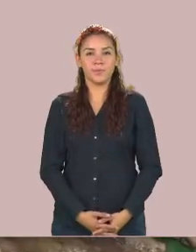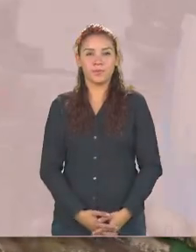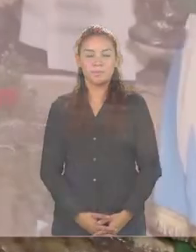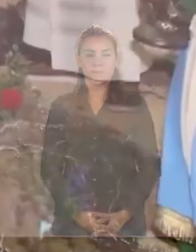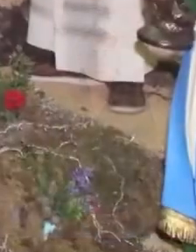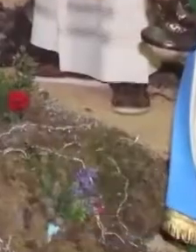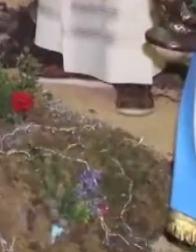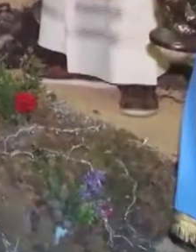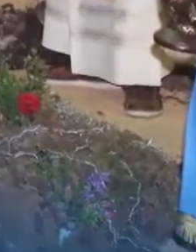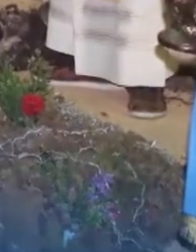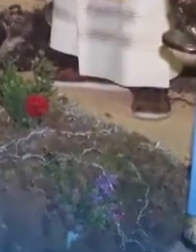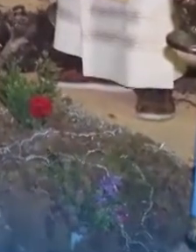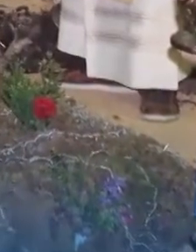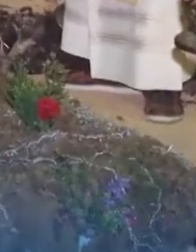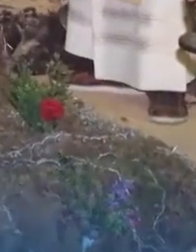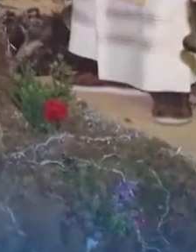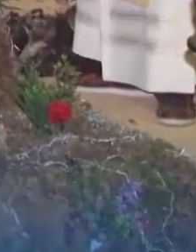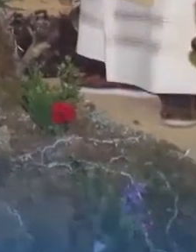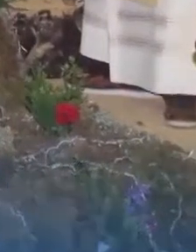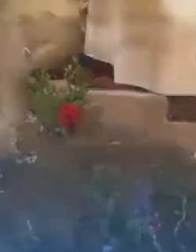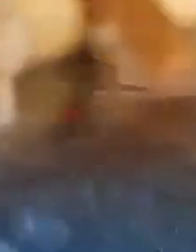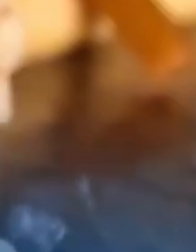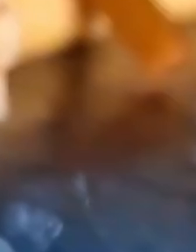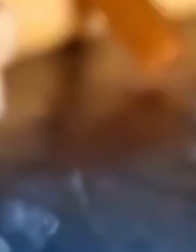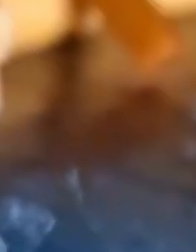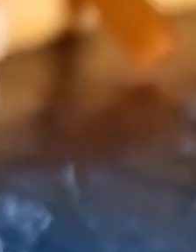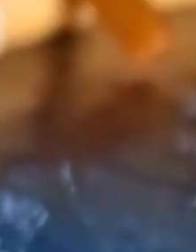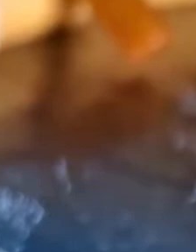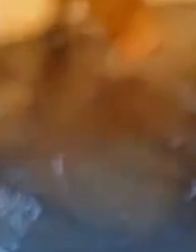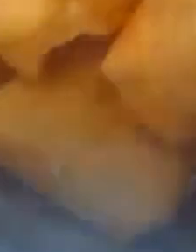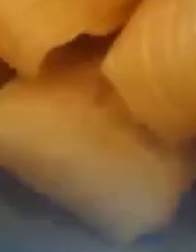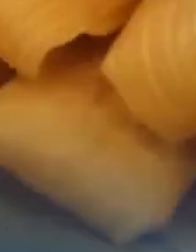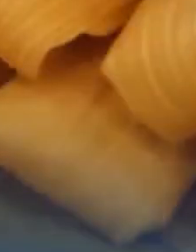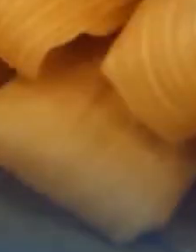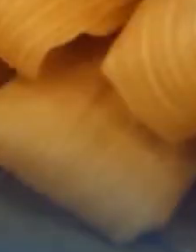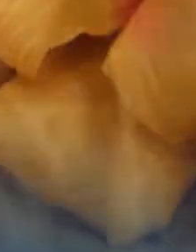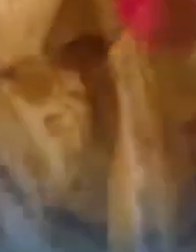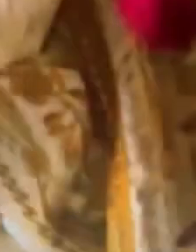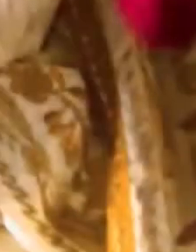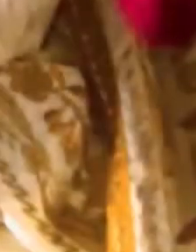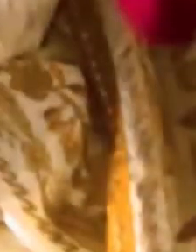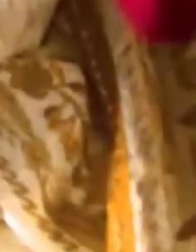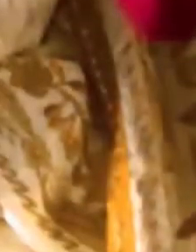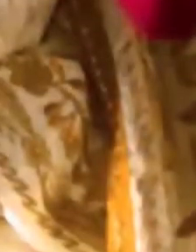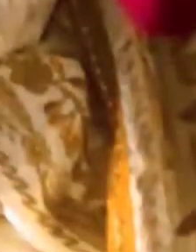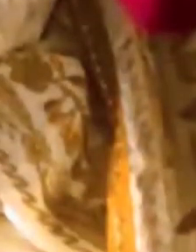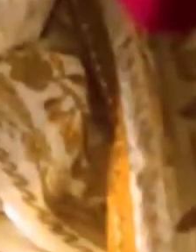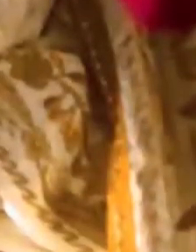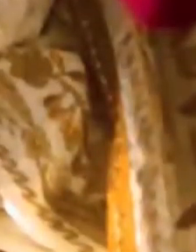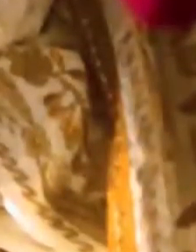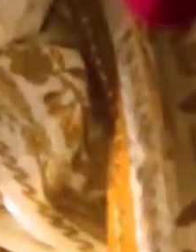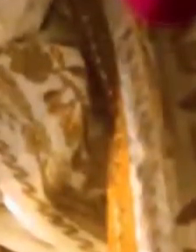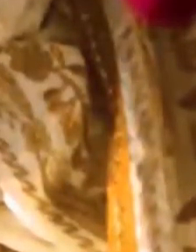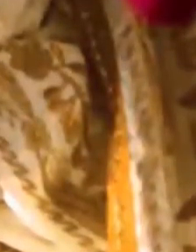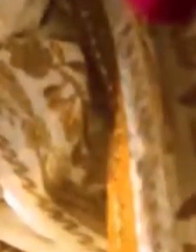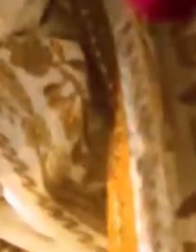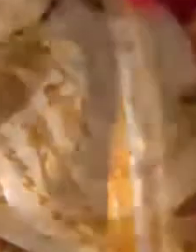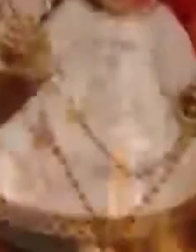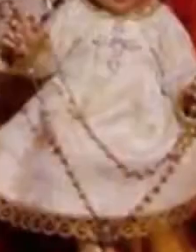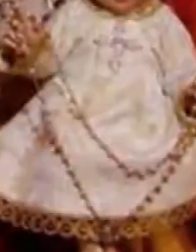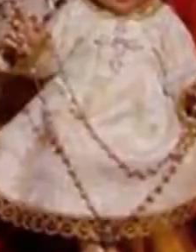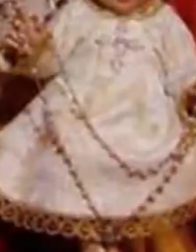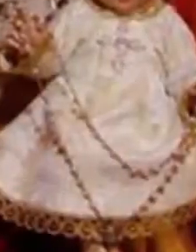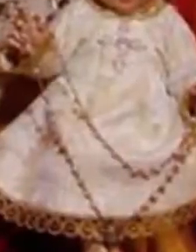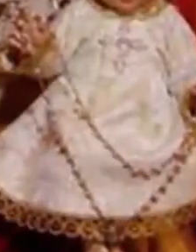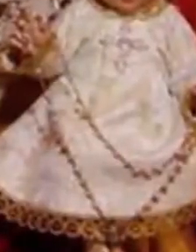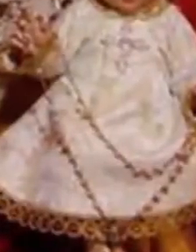En México el nacimiento del niño Dios la rosca de reyes y los tamales son elementos que caracterizan el día de la Candelaria